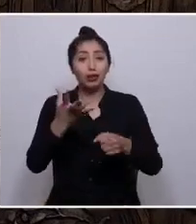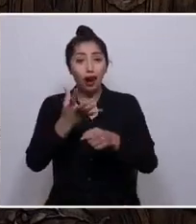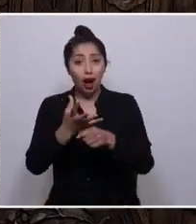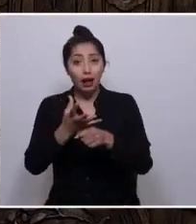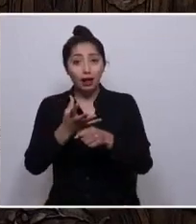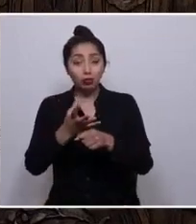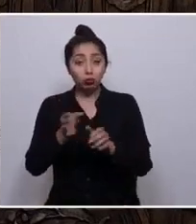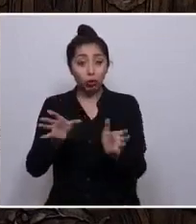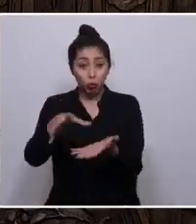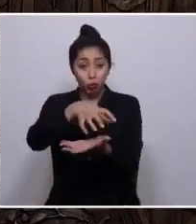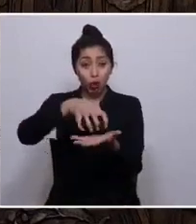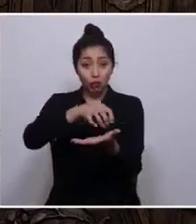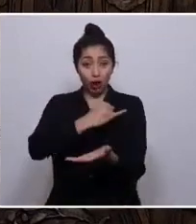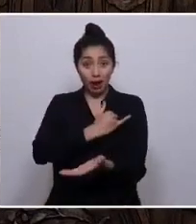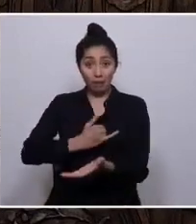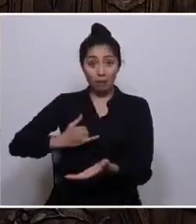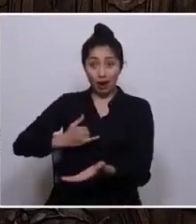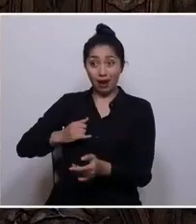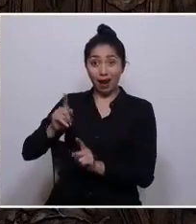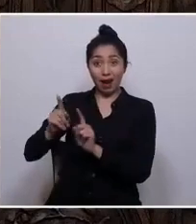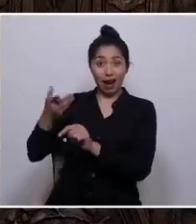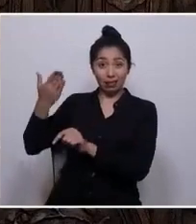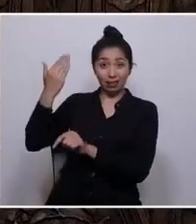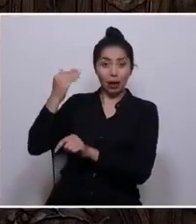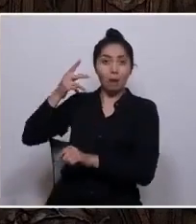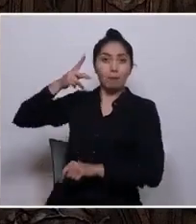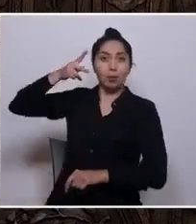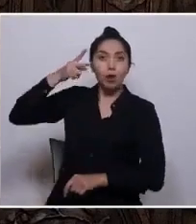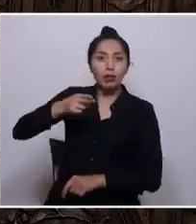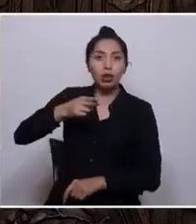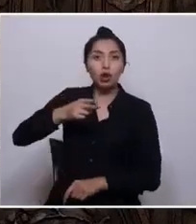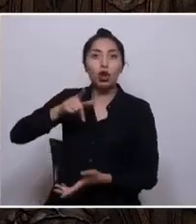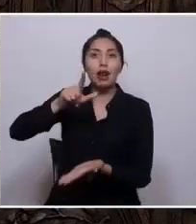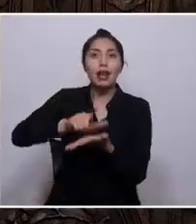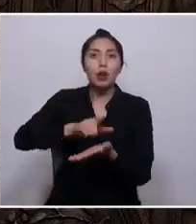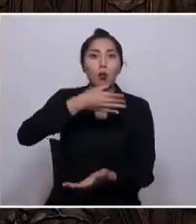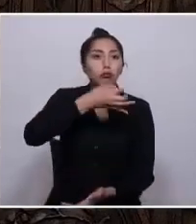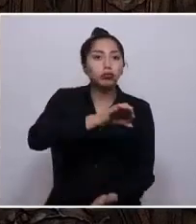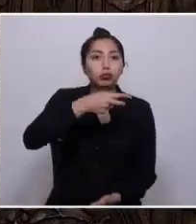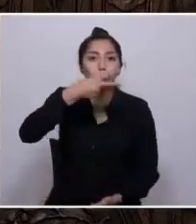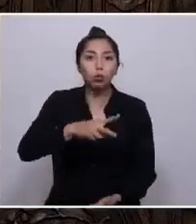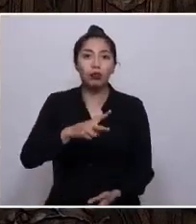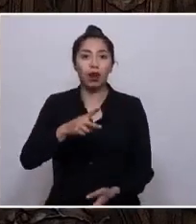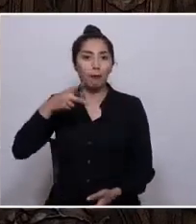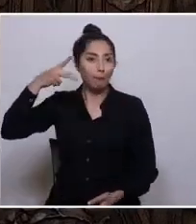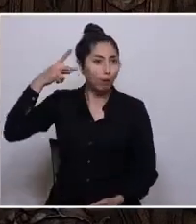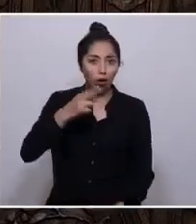que fue prohibido hablar su idioma. Por eso no les hablo en mi idioma originario.